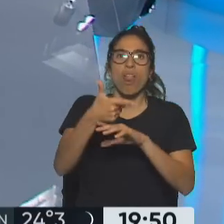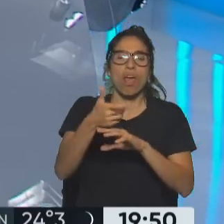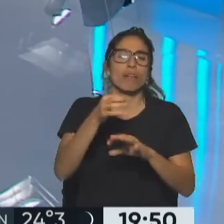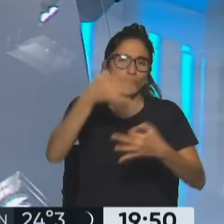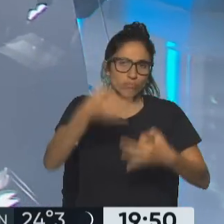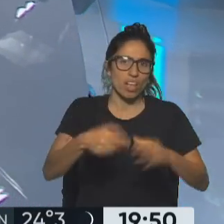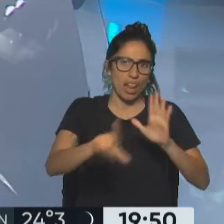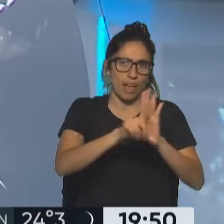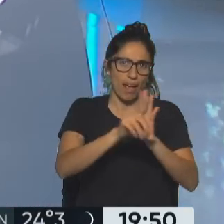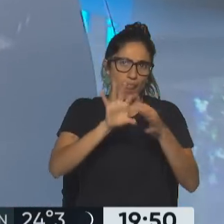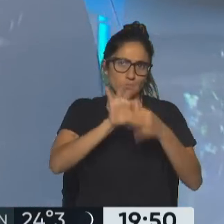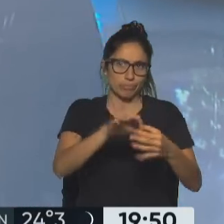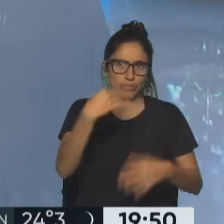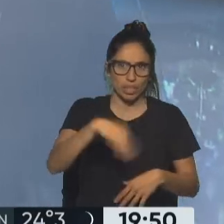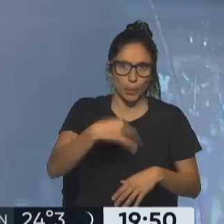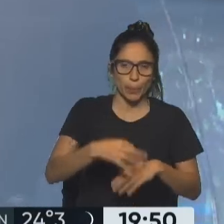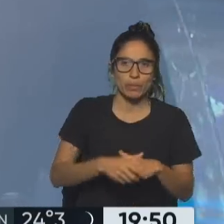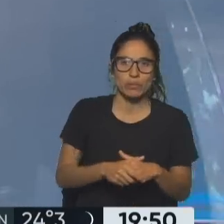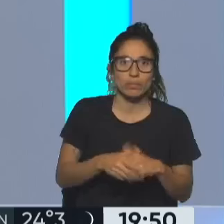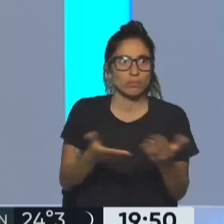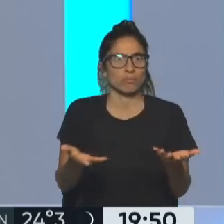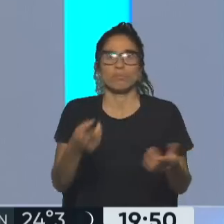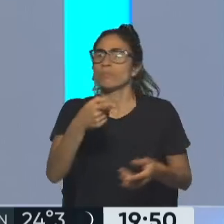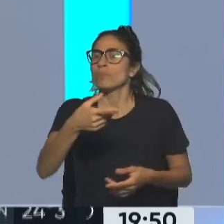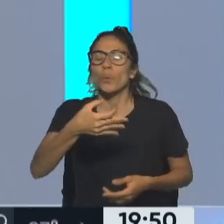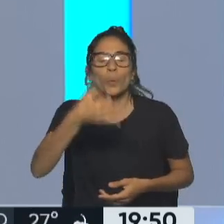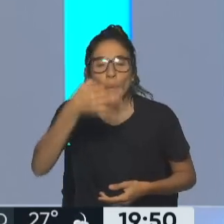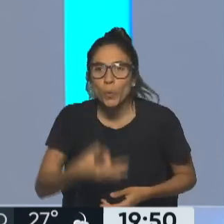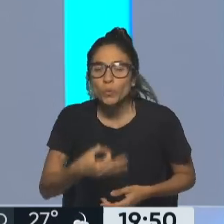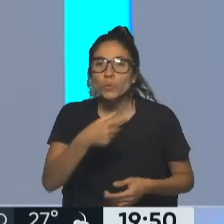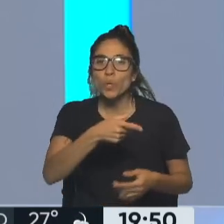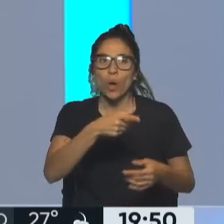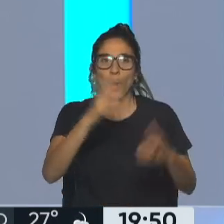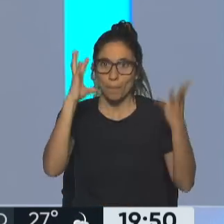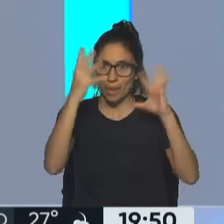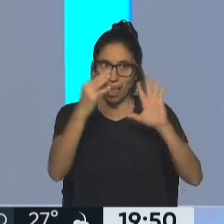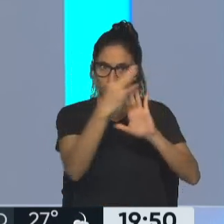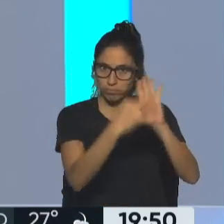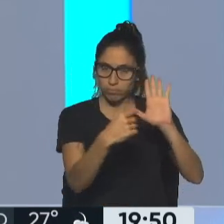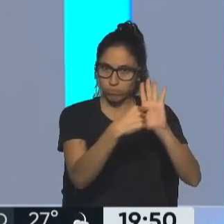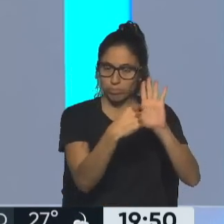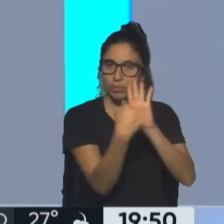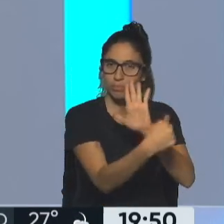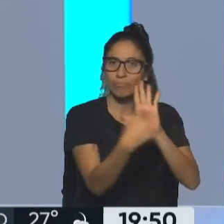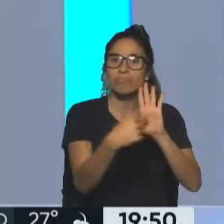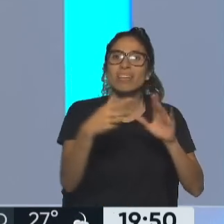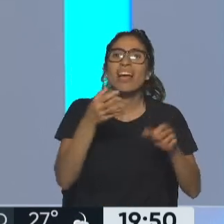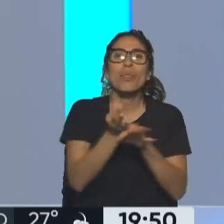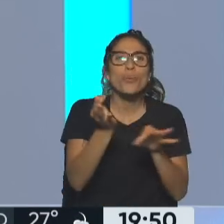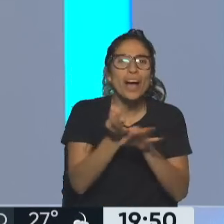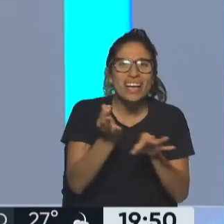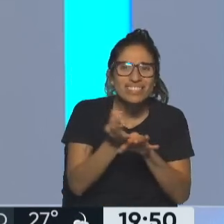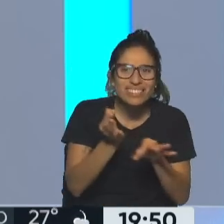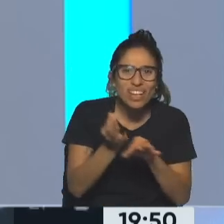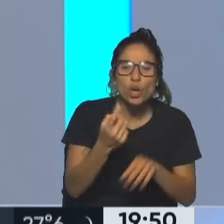ejemplo, porque es mi tema de investigación, que es la educación. Un solo país en el mundo aplicó los cheques educativos, Pinochet. Ah, sí. Un